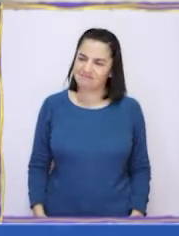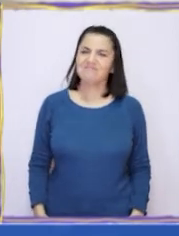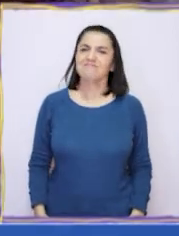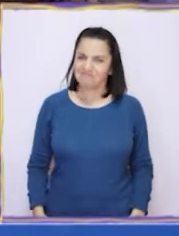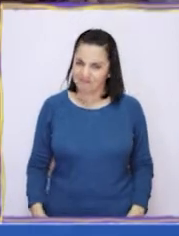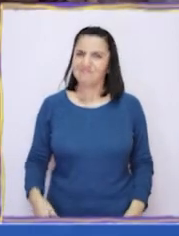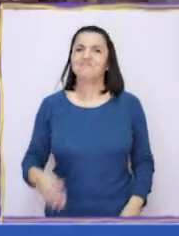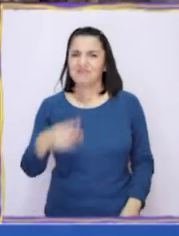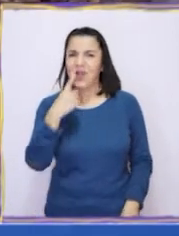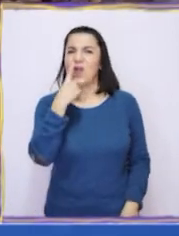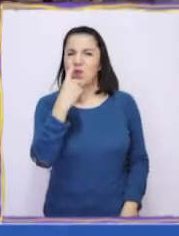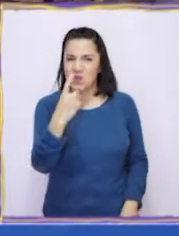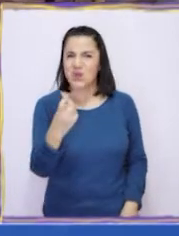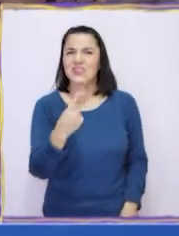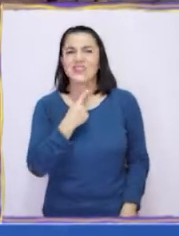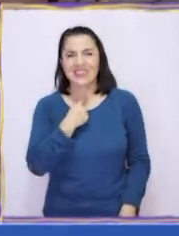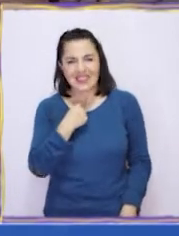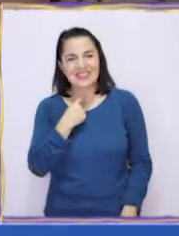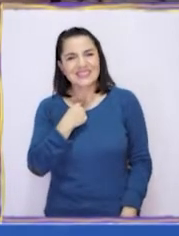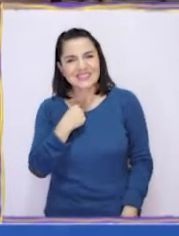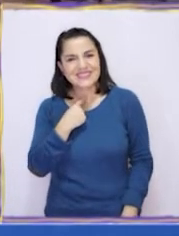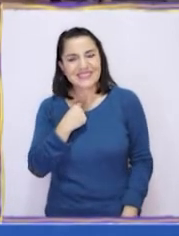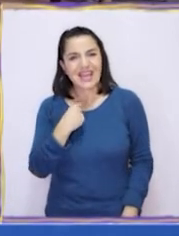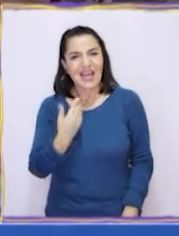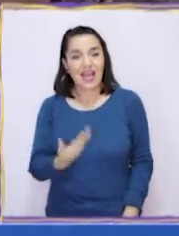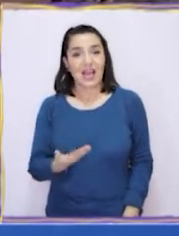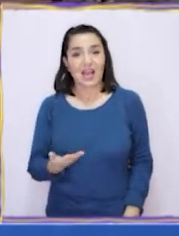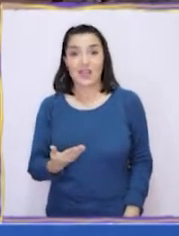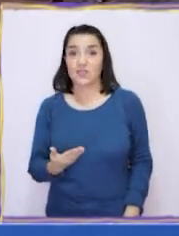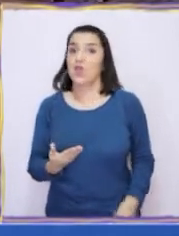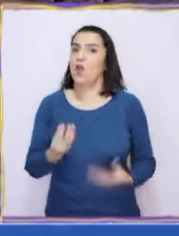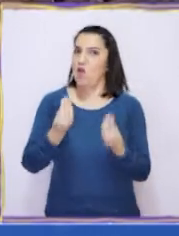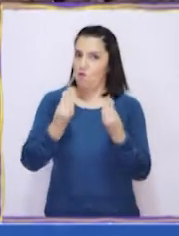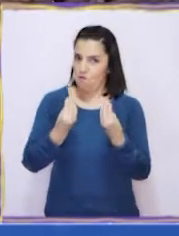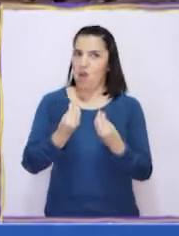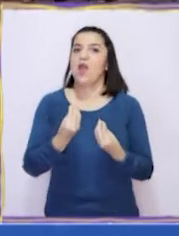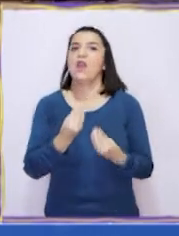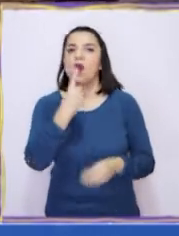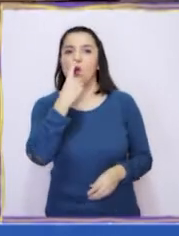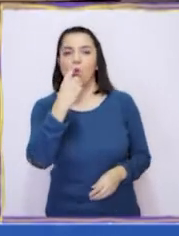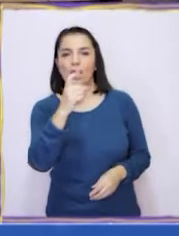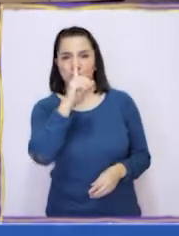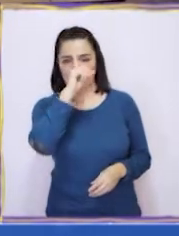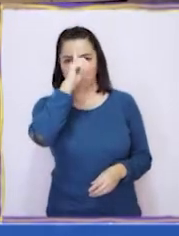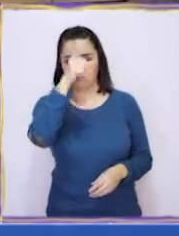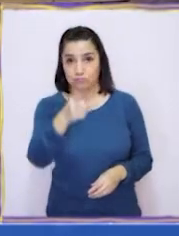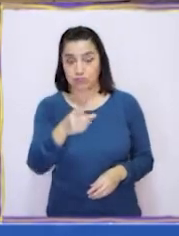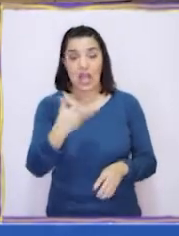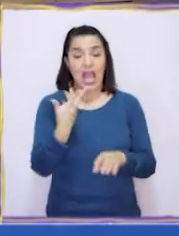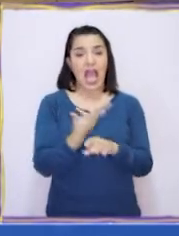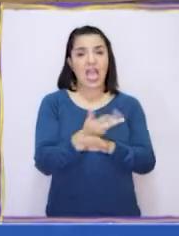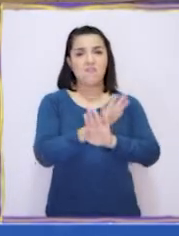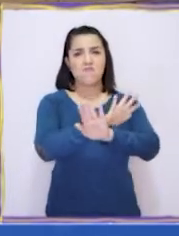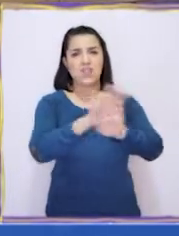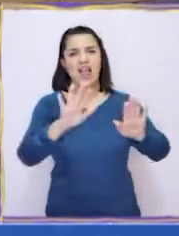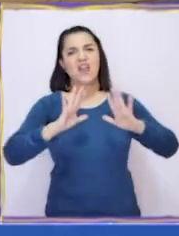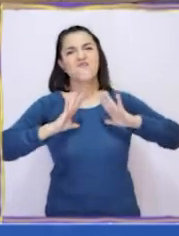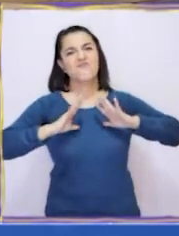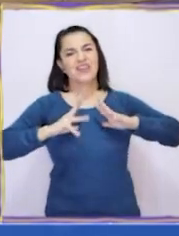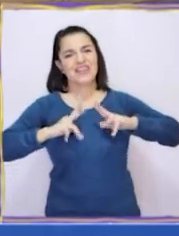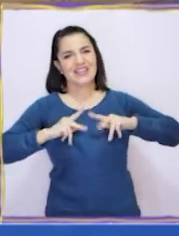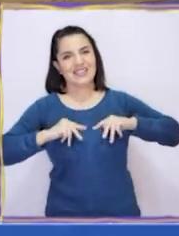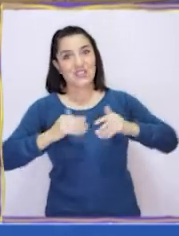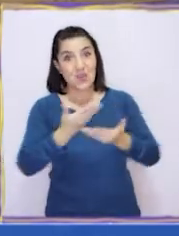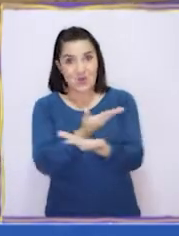Sin duda, esta historia es muy interesante y, como buen cuento clásico, termina con un final feliz.